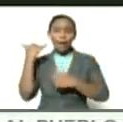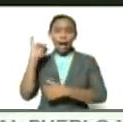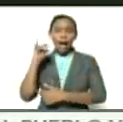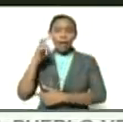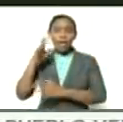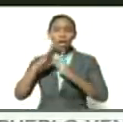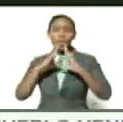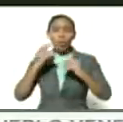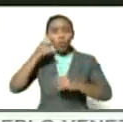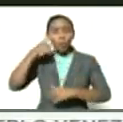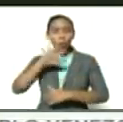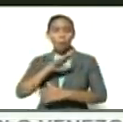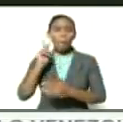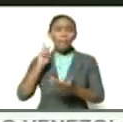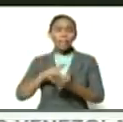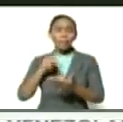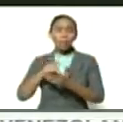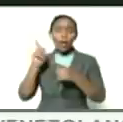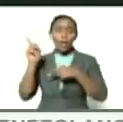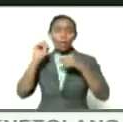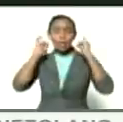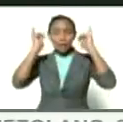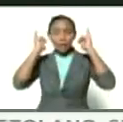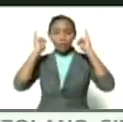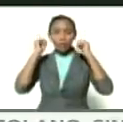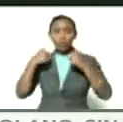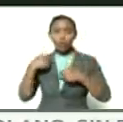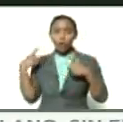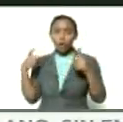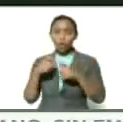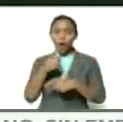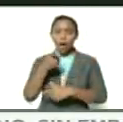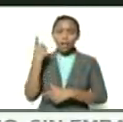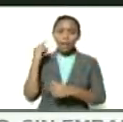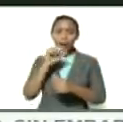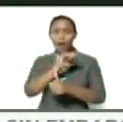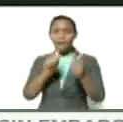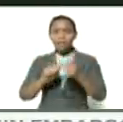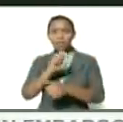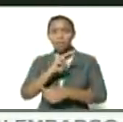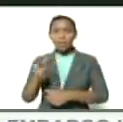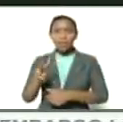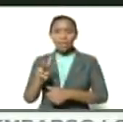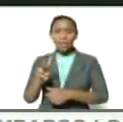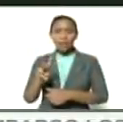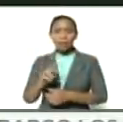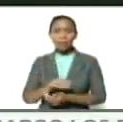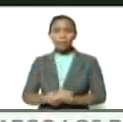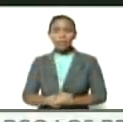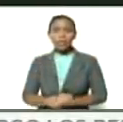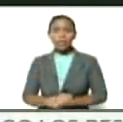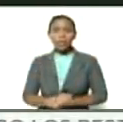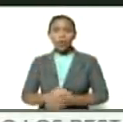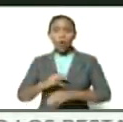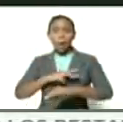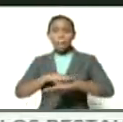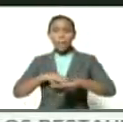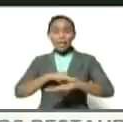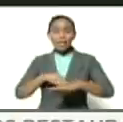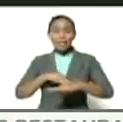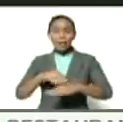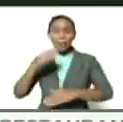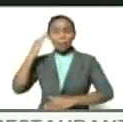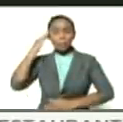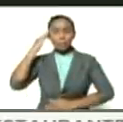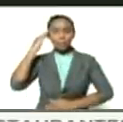participe de esta conmemoración ayer estuve reunido con la vicepresidenta ejecutiva con la ministra almirante en